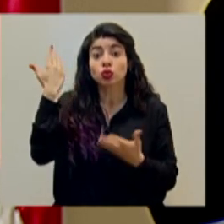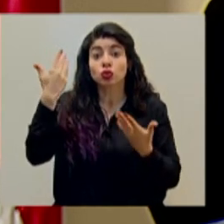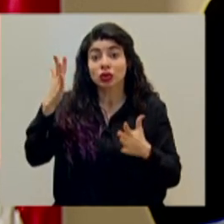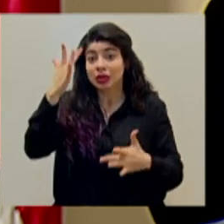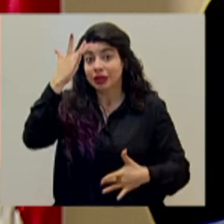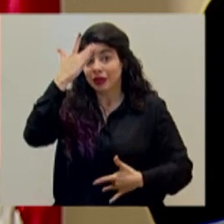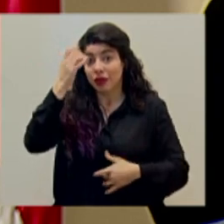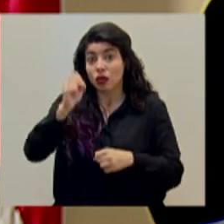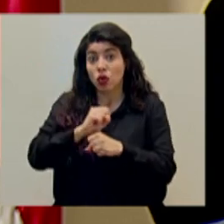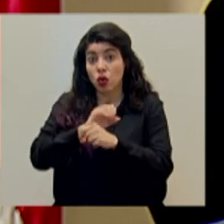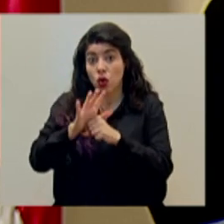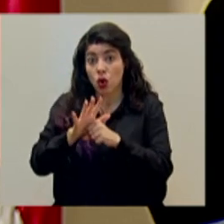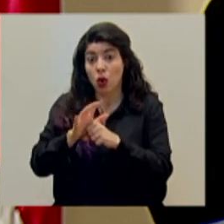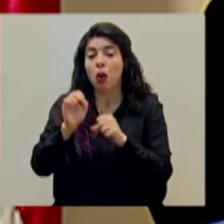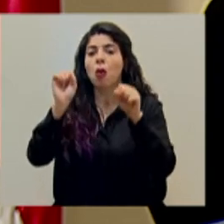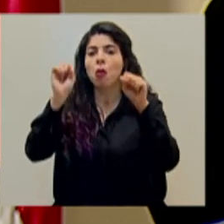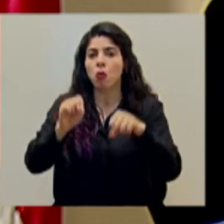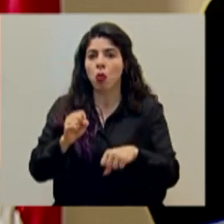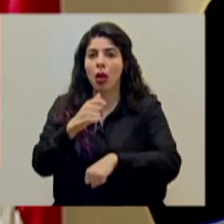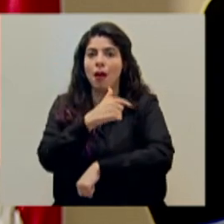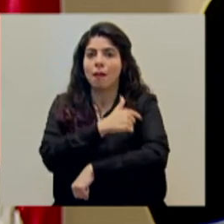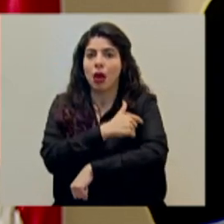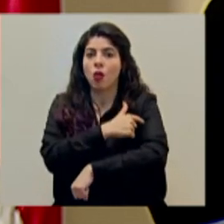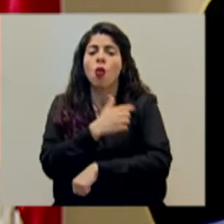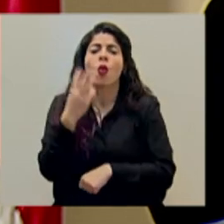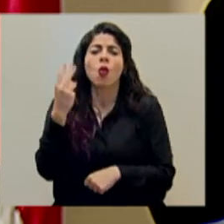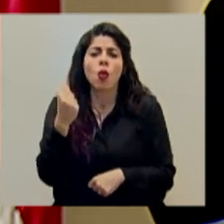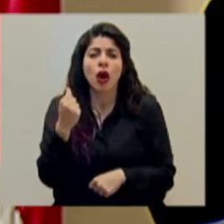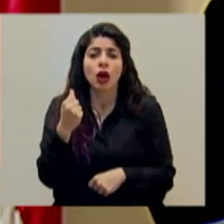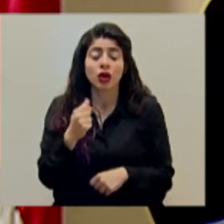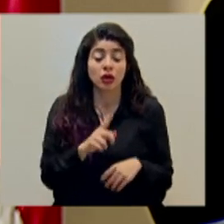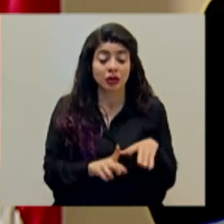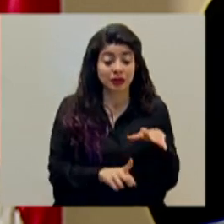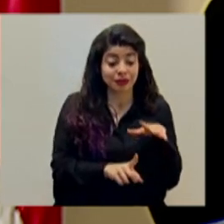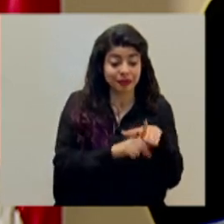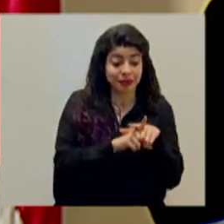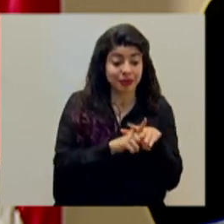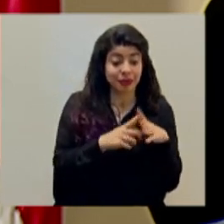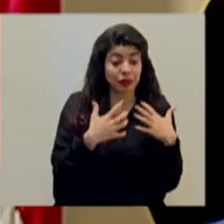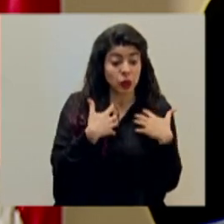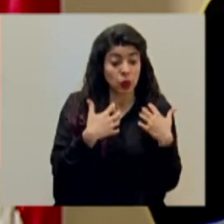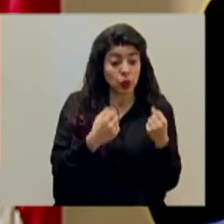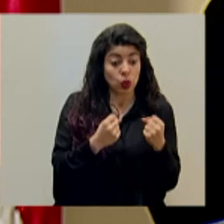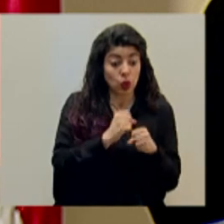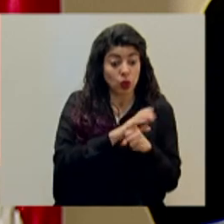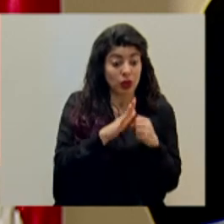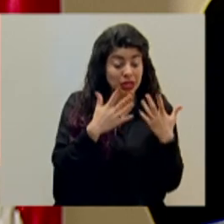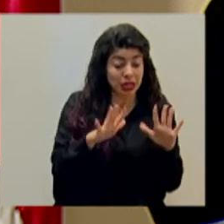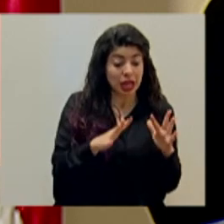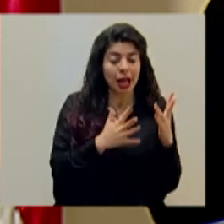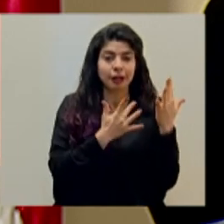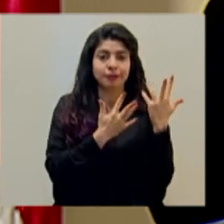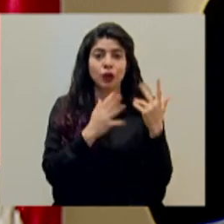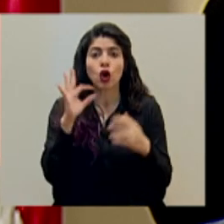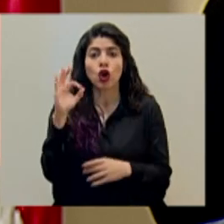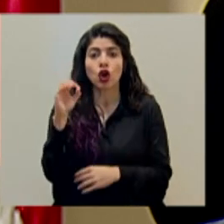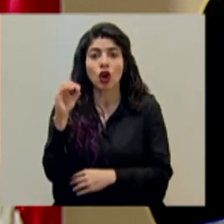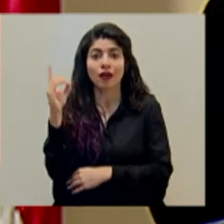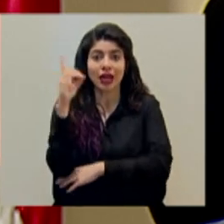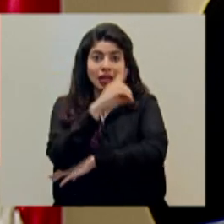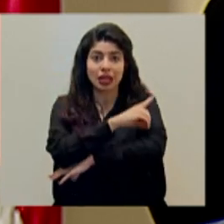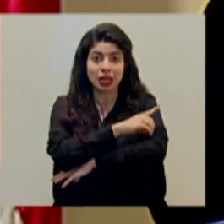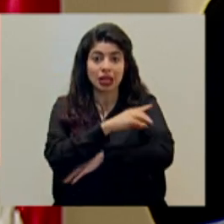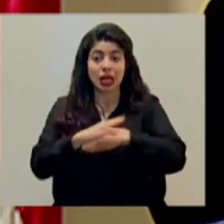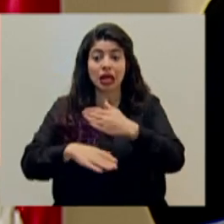pueden vacunarse 90 días después de haber ya registrado su estatus de recuperado. Y también